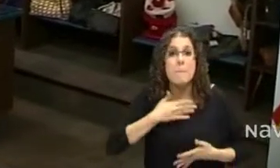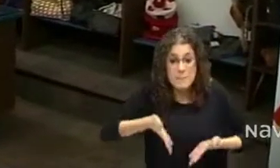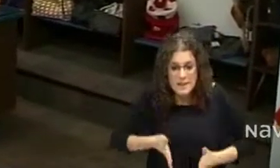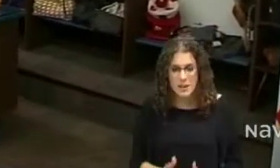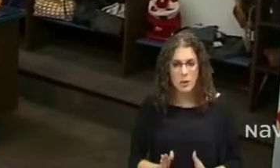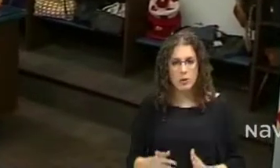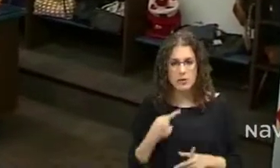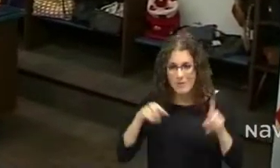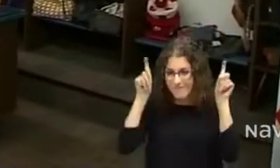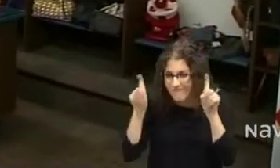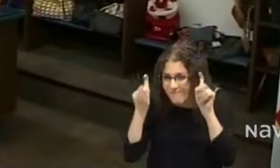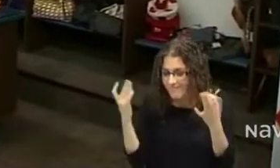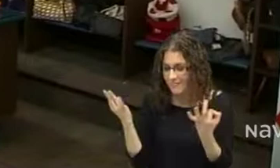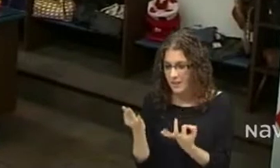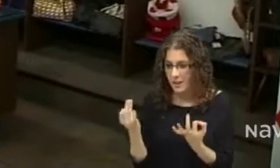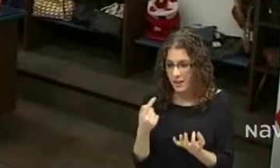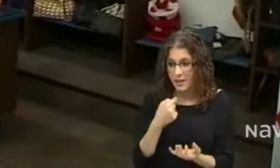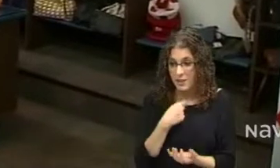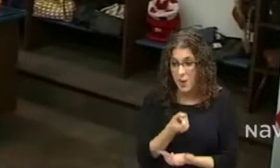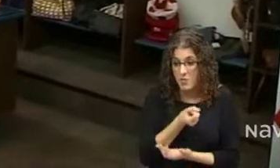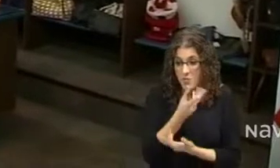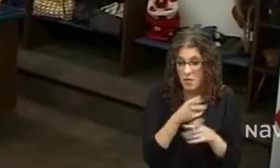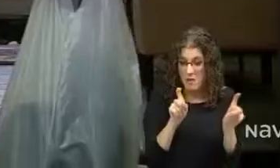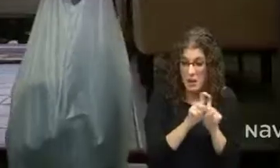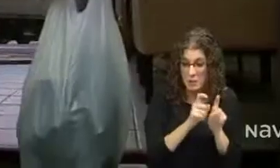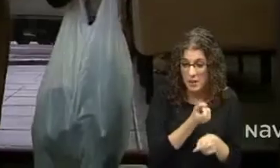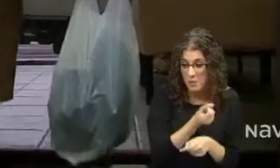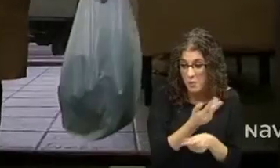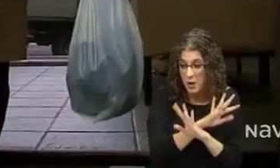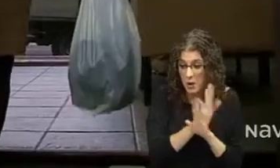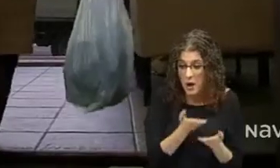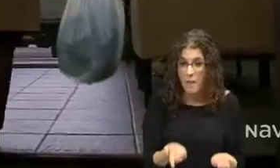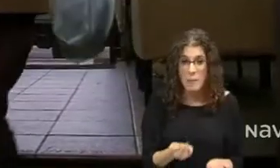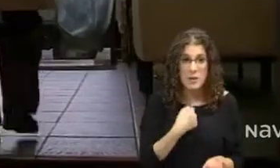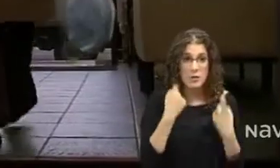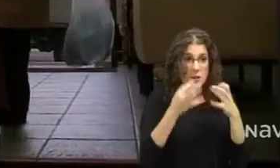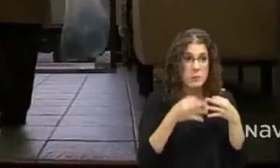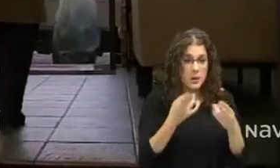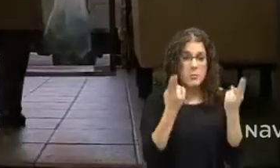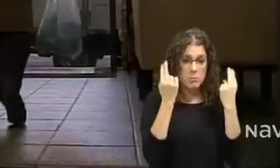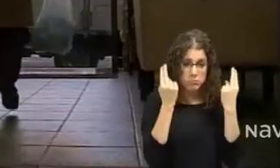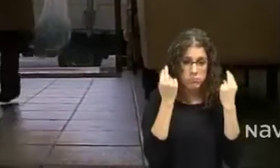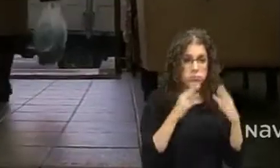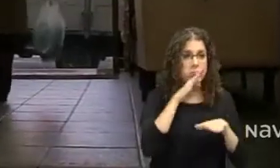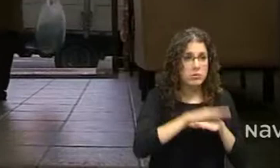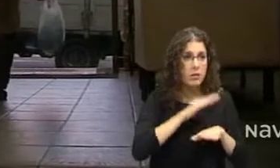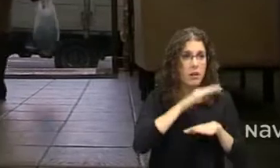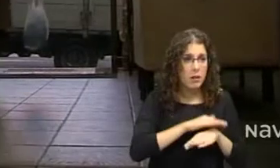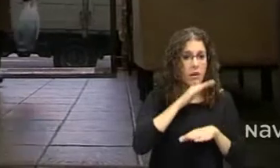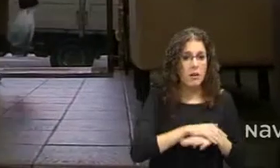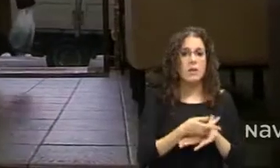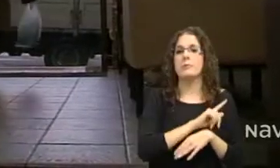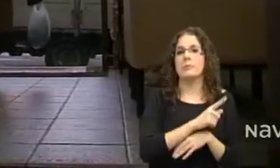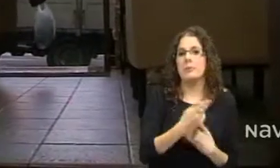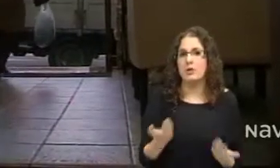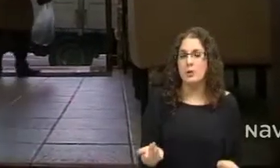planeta? No voy a aportar nada, voy a ser un número y voy a hacer siempre lo que a mí me mandan. Es un poco también lo que vamos a